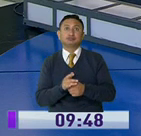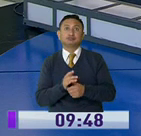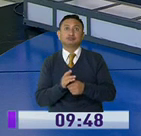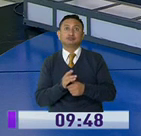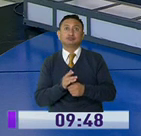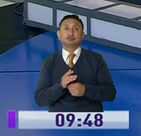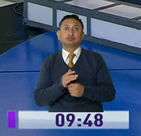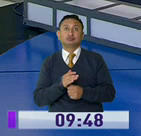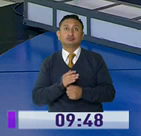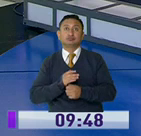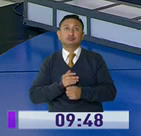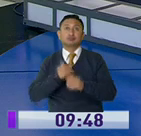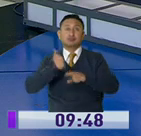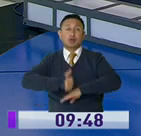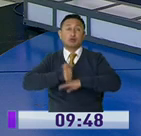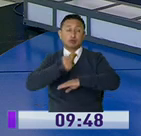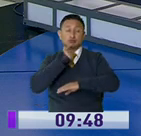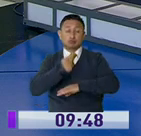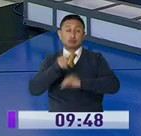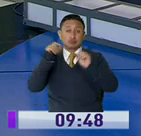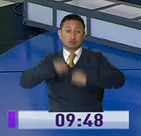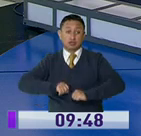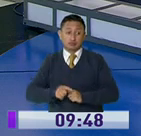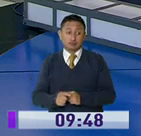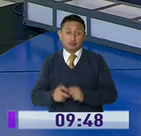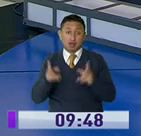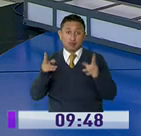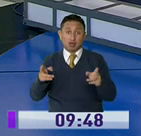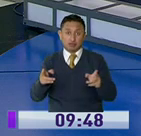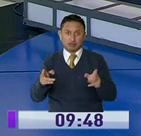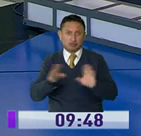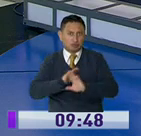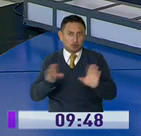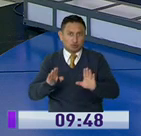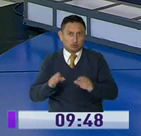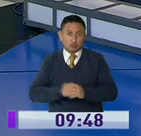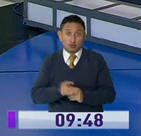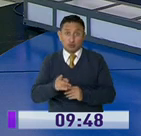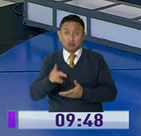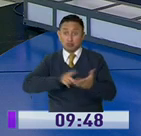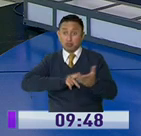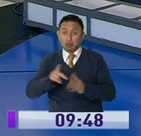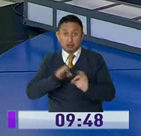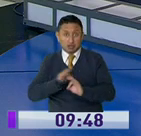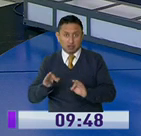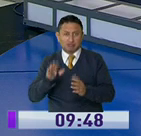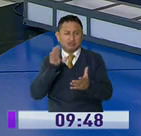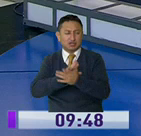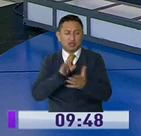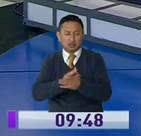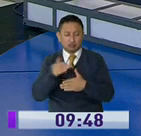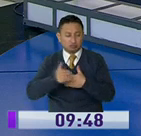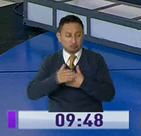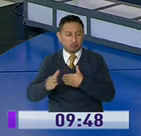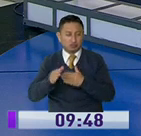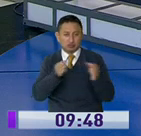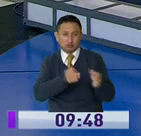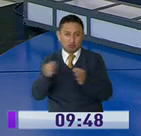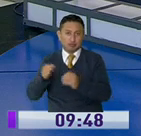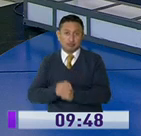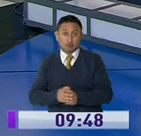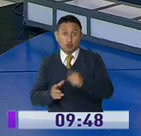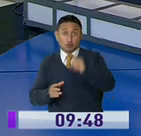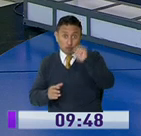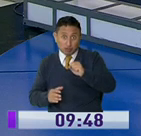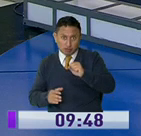lo han dicho las autoridades de estas empresas, que no se va a cortar el servicio si usted no hace la cancelación durante estos meses. Pero si puede